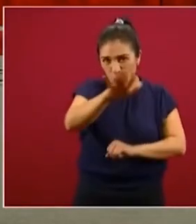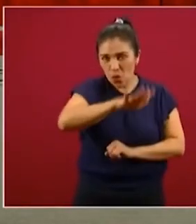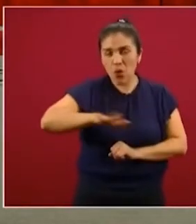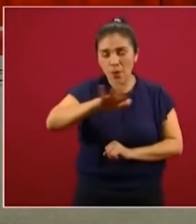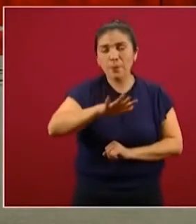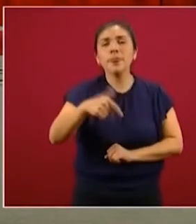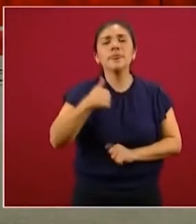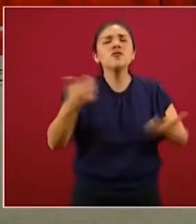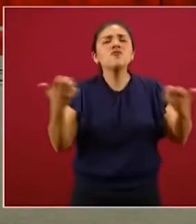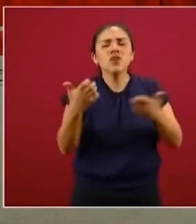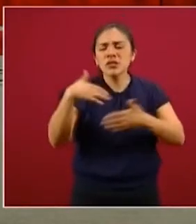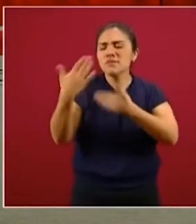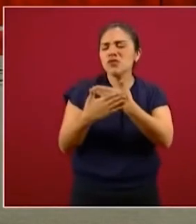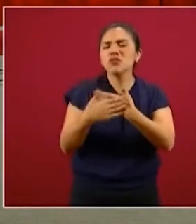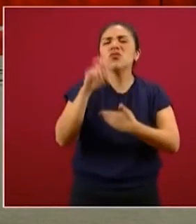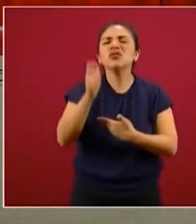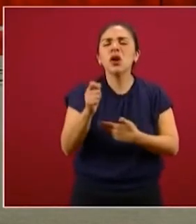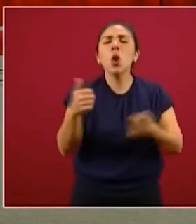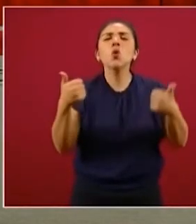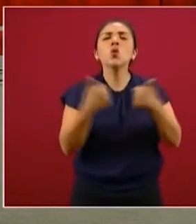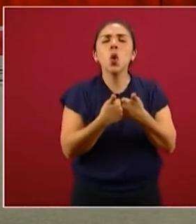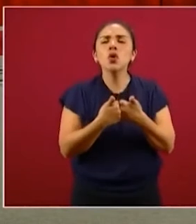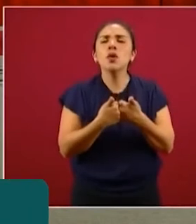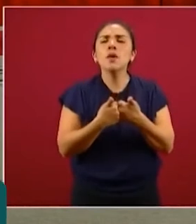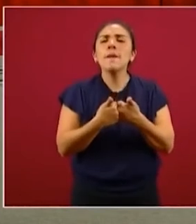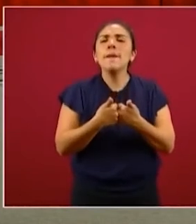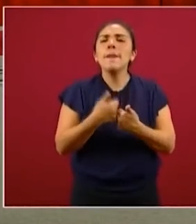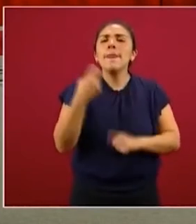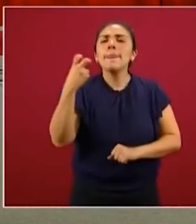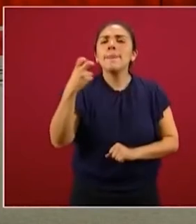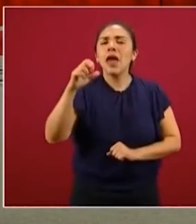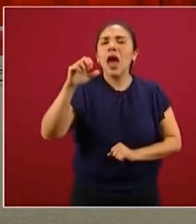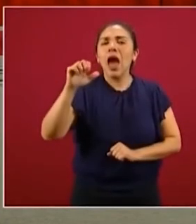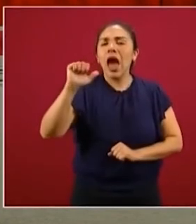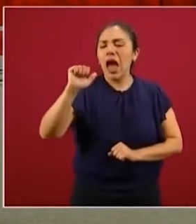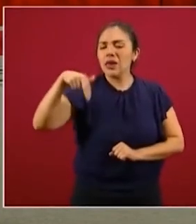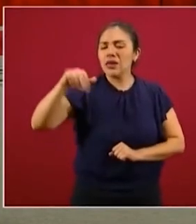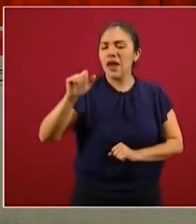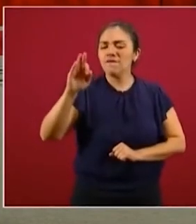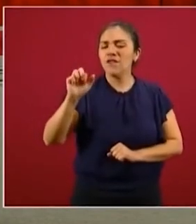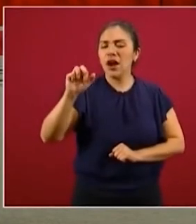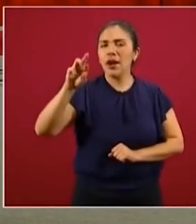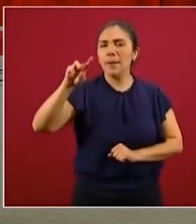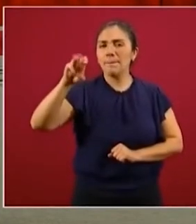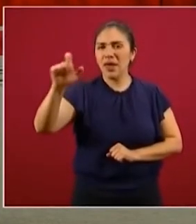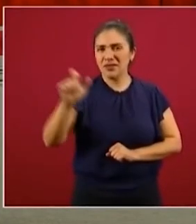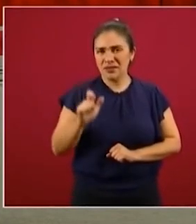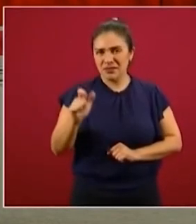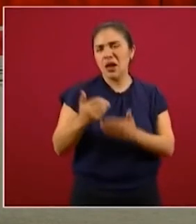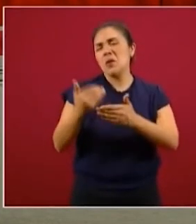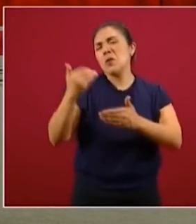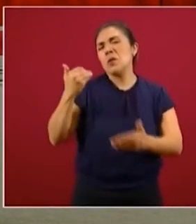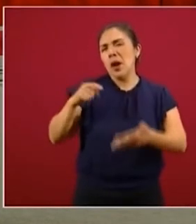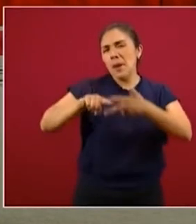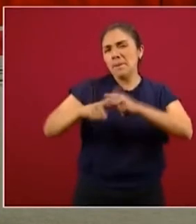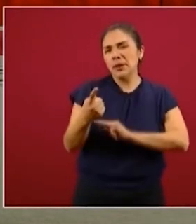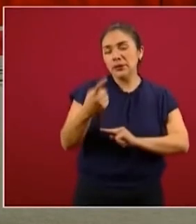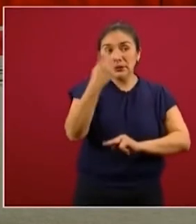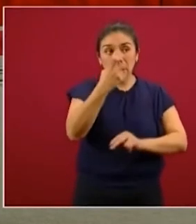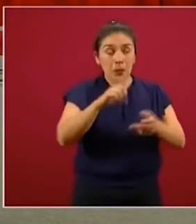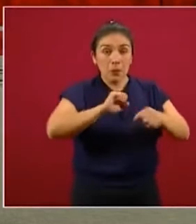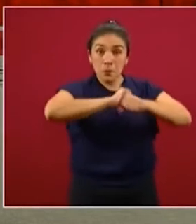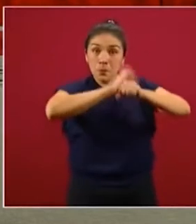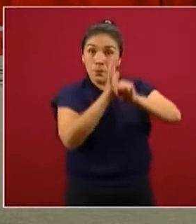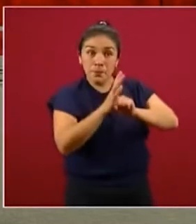estaremos trabajando es a través de la Anafarmex, que ya lo hemos hecho desde el principio de la